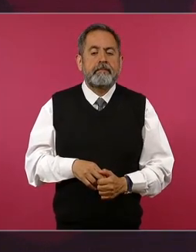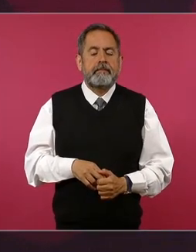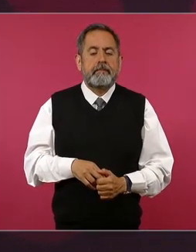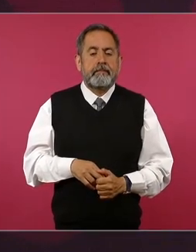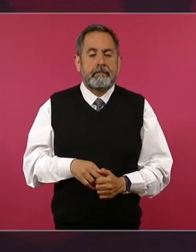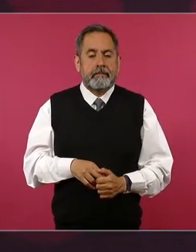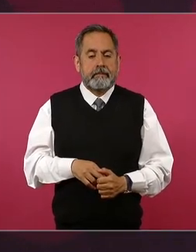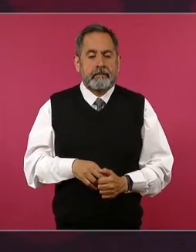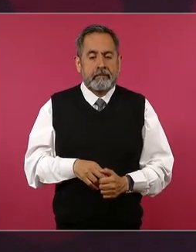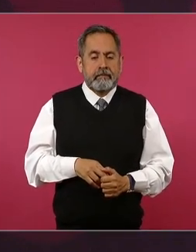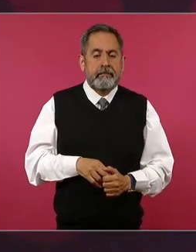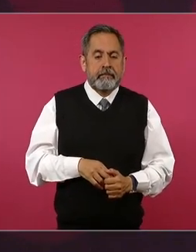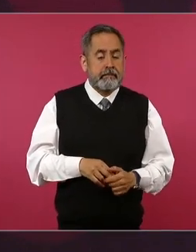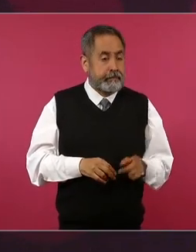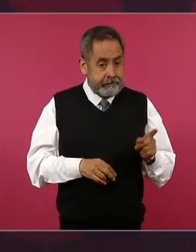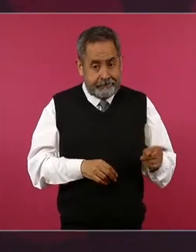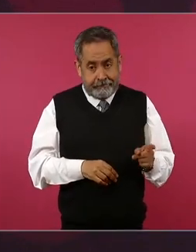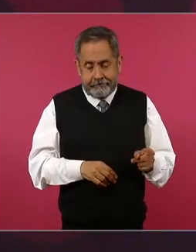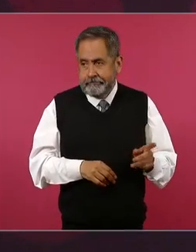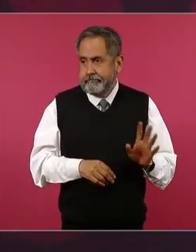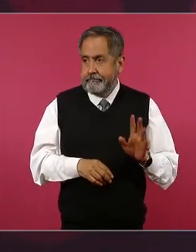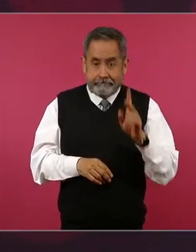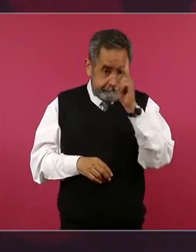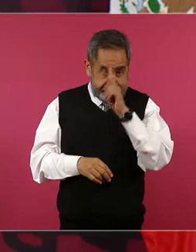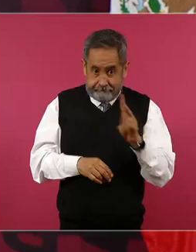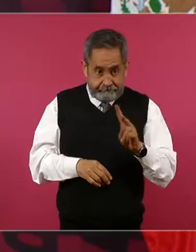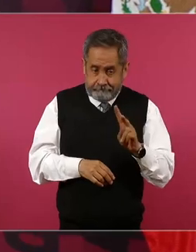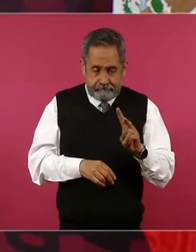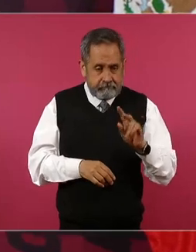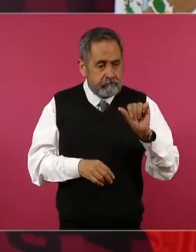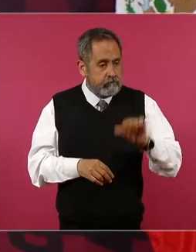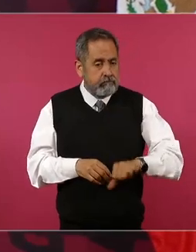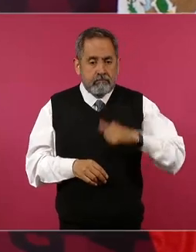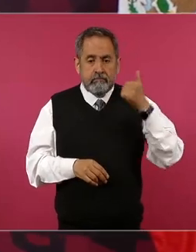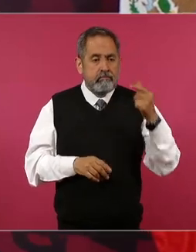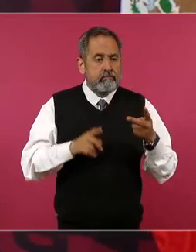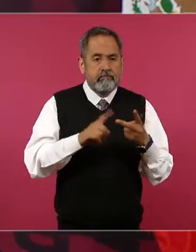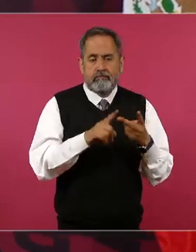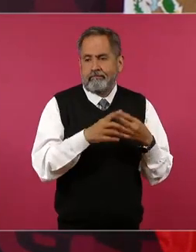lo más importante